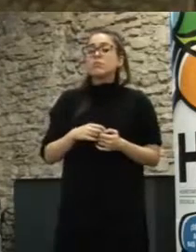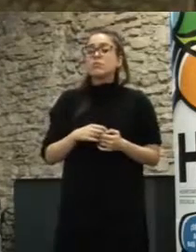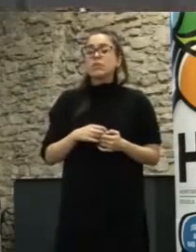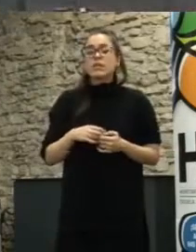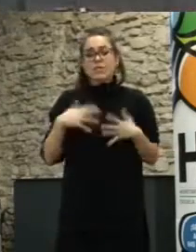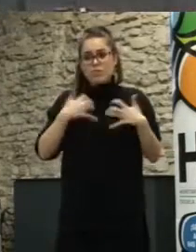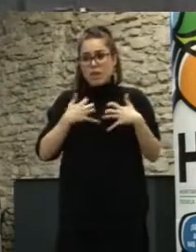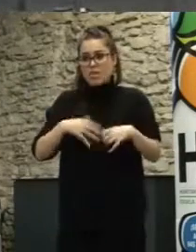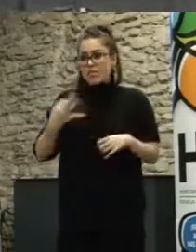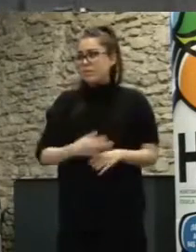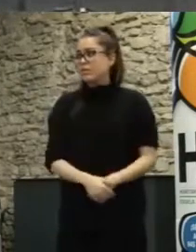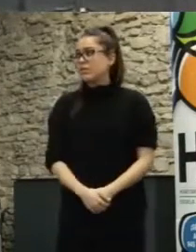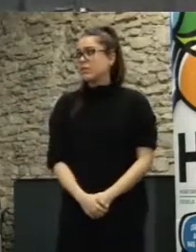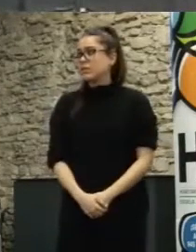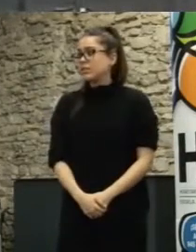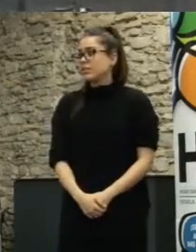aplicar